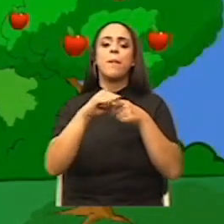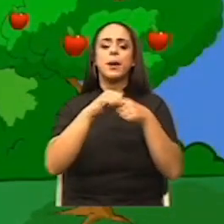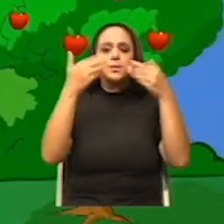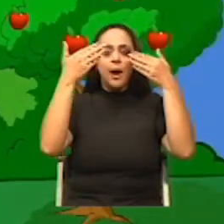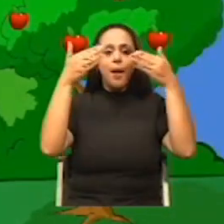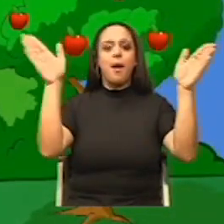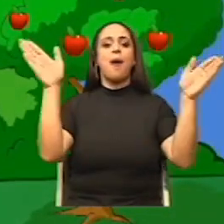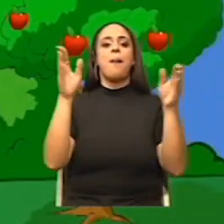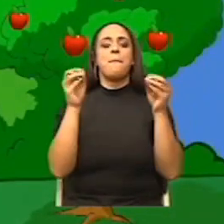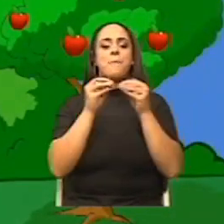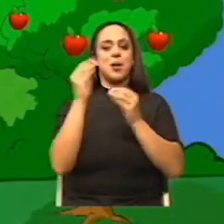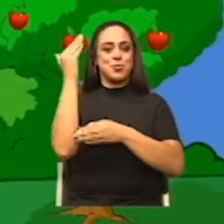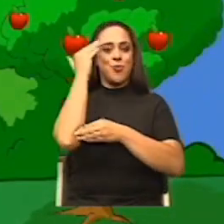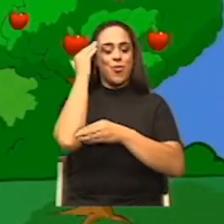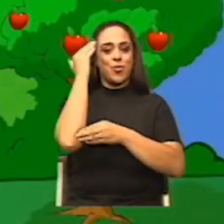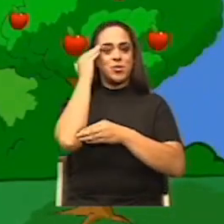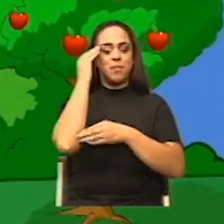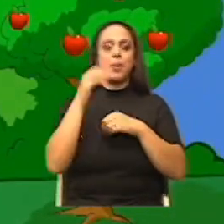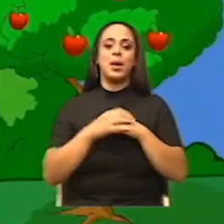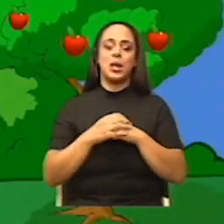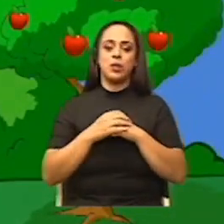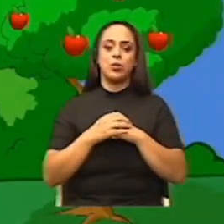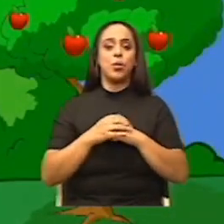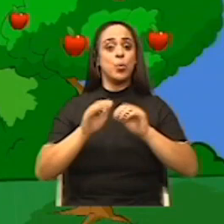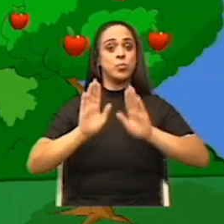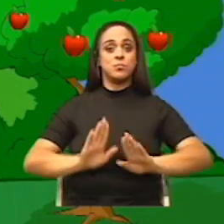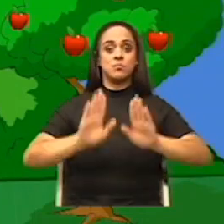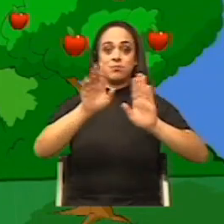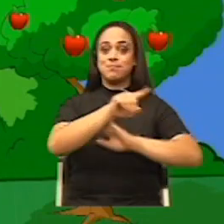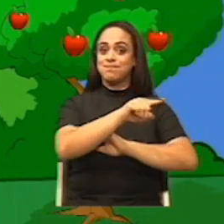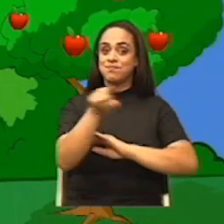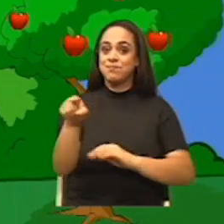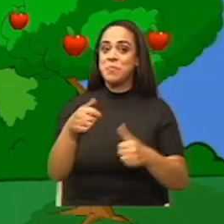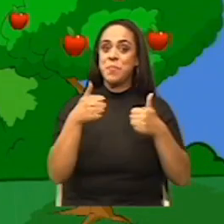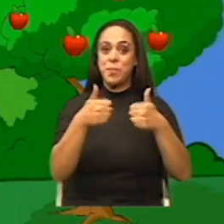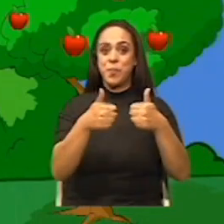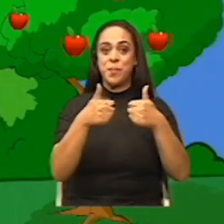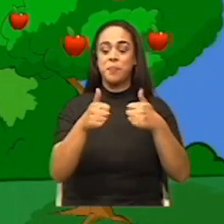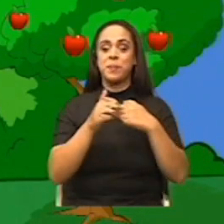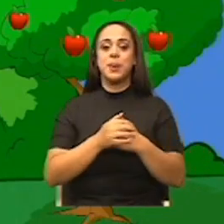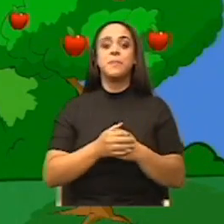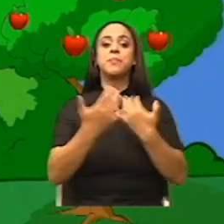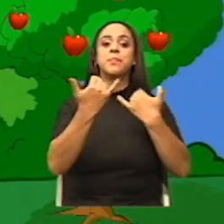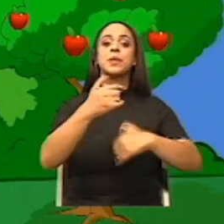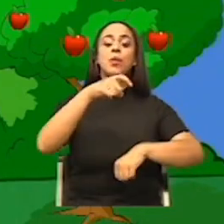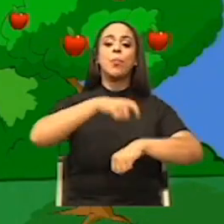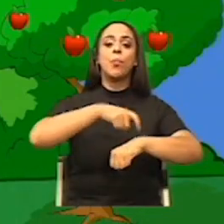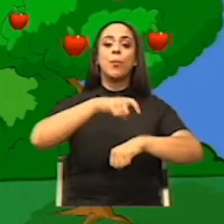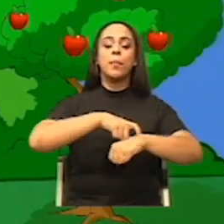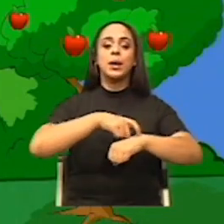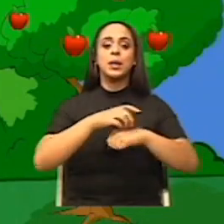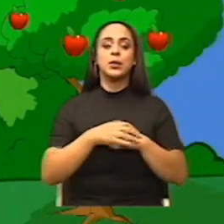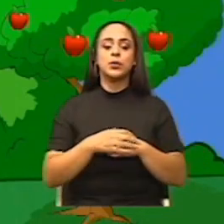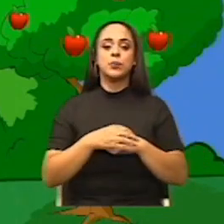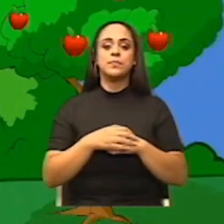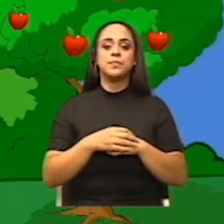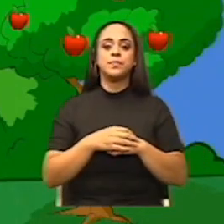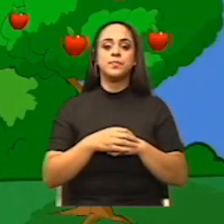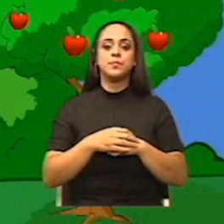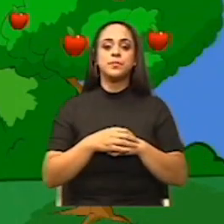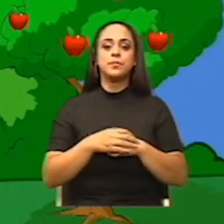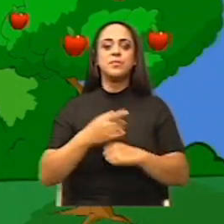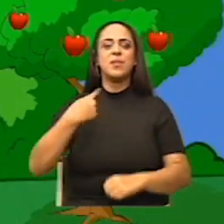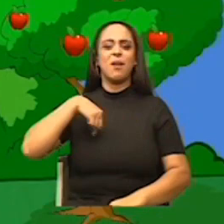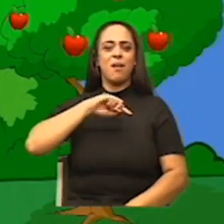conocimientos. Excelente, lo estamos haciendo muy bien. En este momento entonces nos trasladamos a